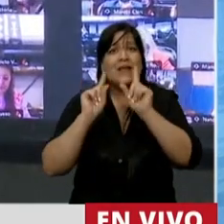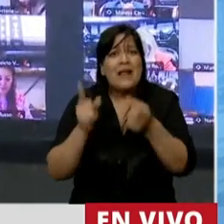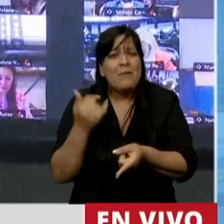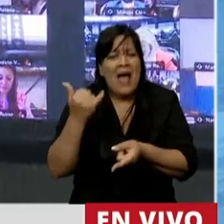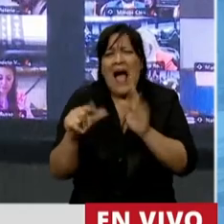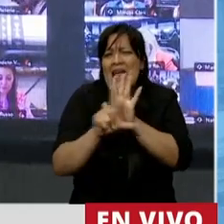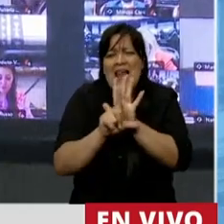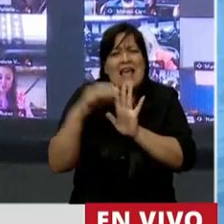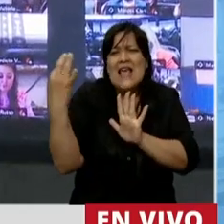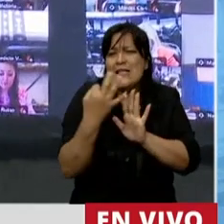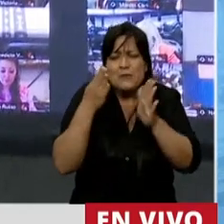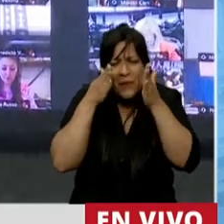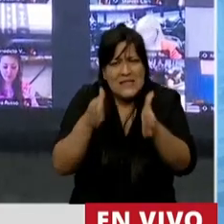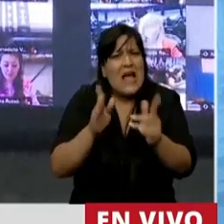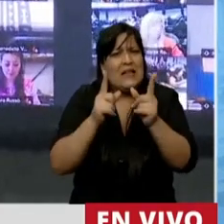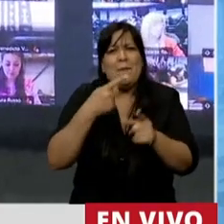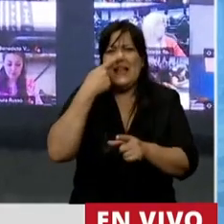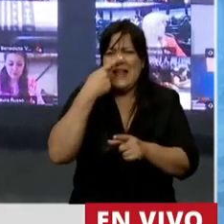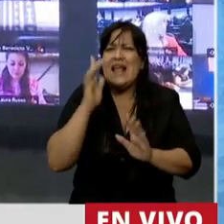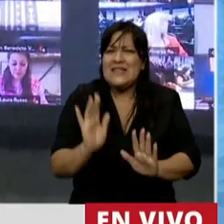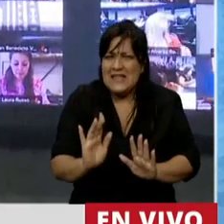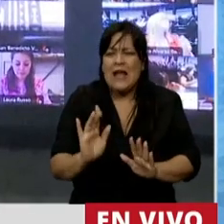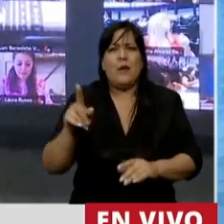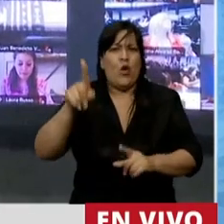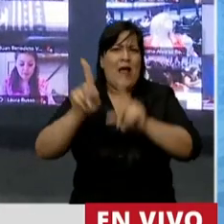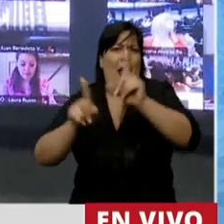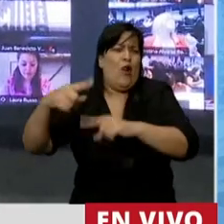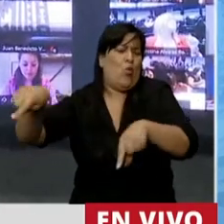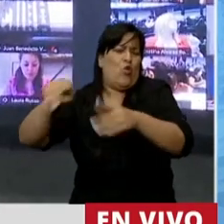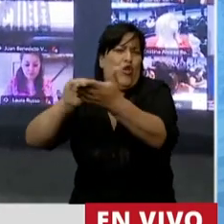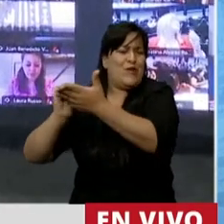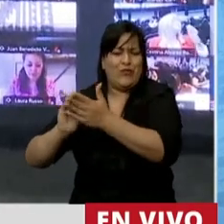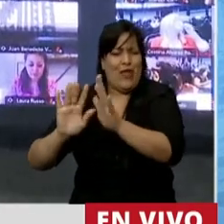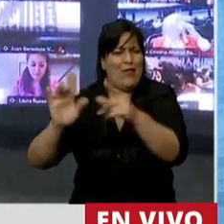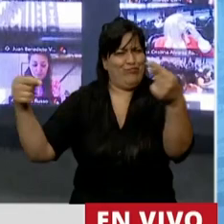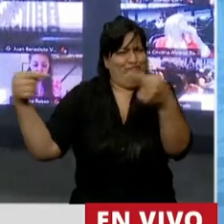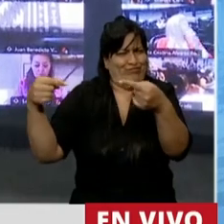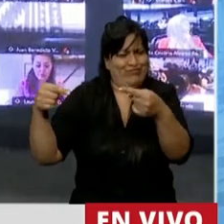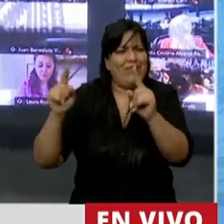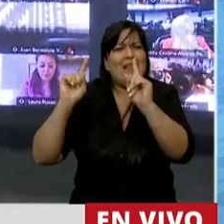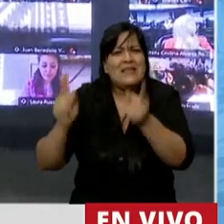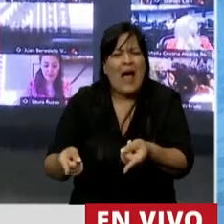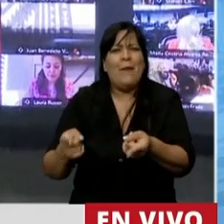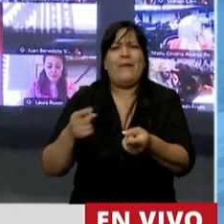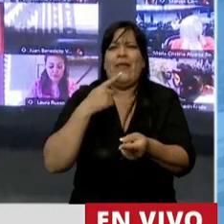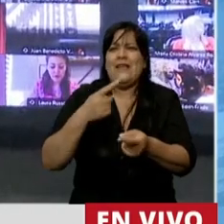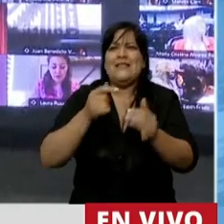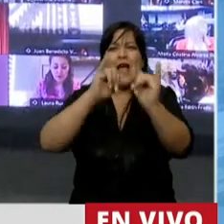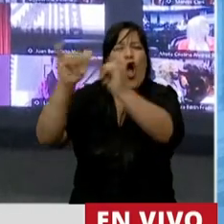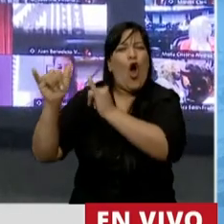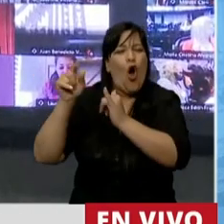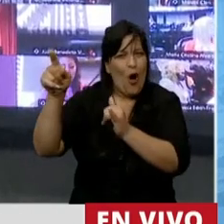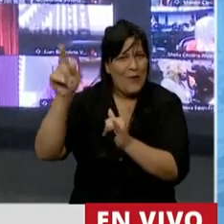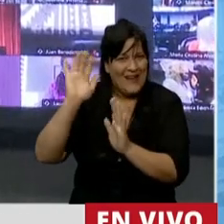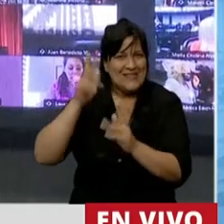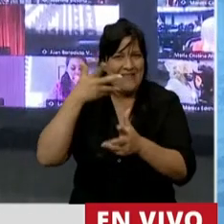específica y que es interesante para desbaratar algunos argumentos que se dieron, incluso haciendo una apelación a los jóvenes que están en el